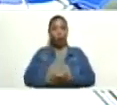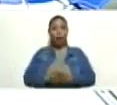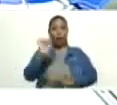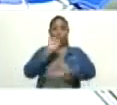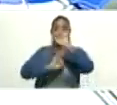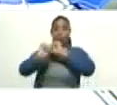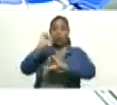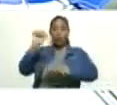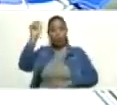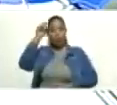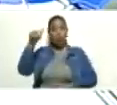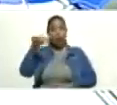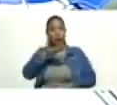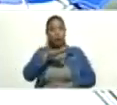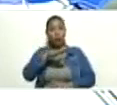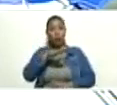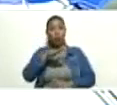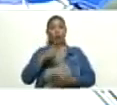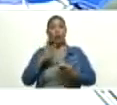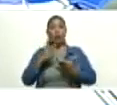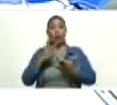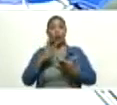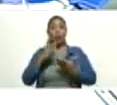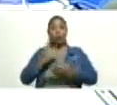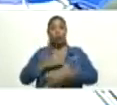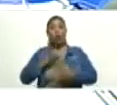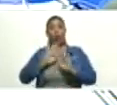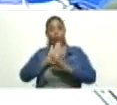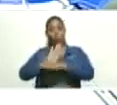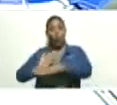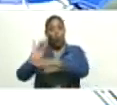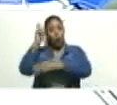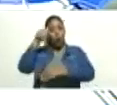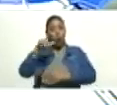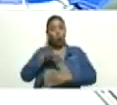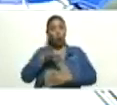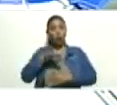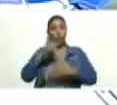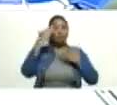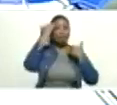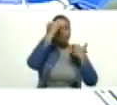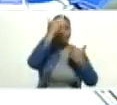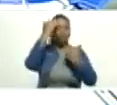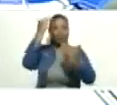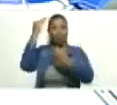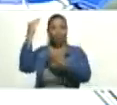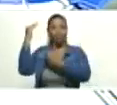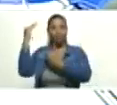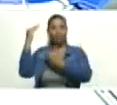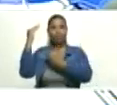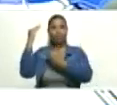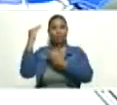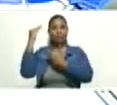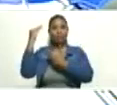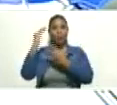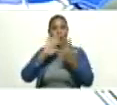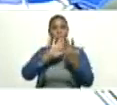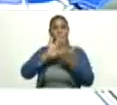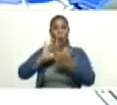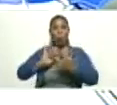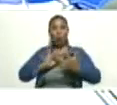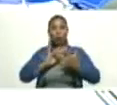a nuestro pueblo, de abrazar a nuestro pueblo. Así que bueno, mi saludo. Estamos conectados con gobernadores